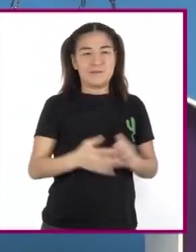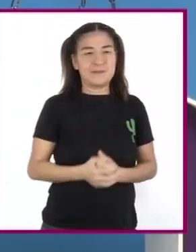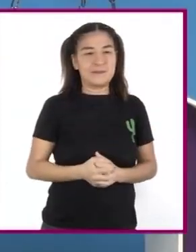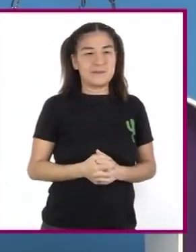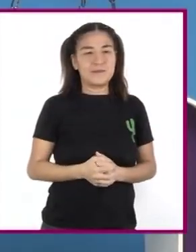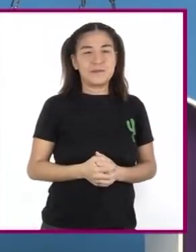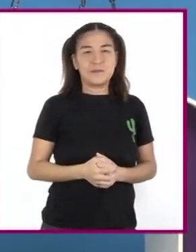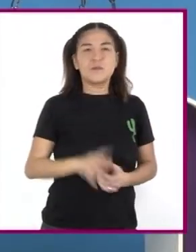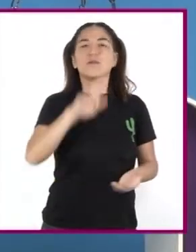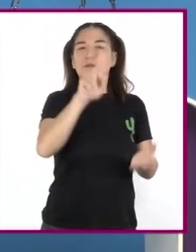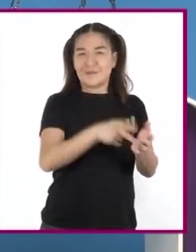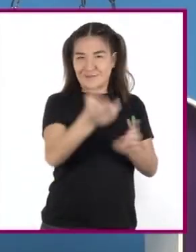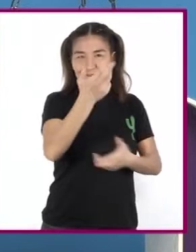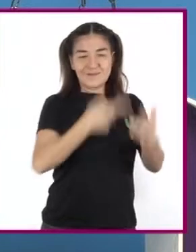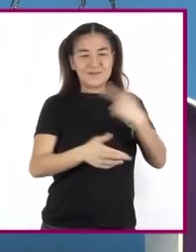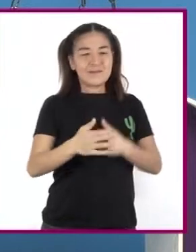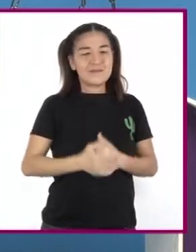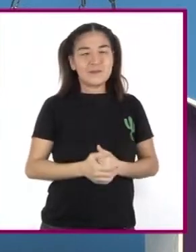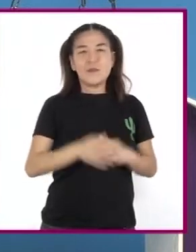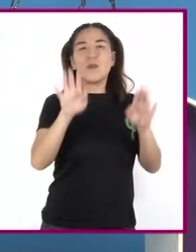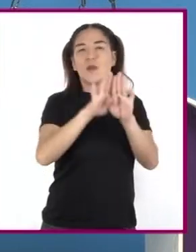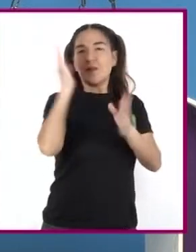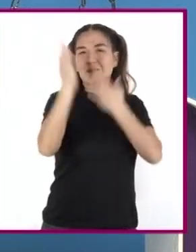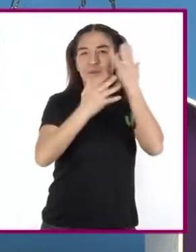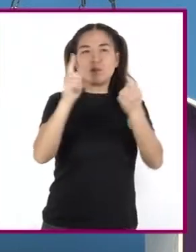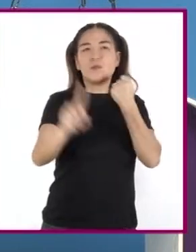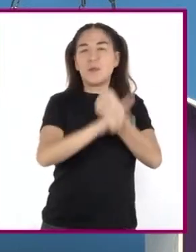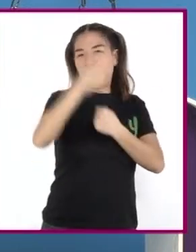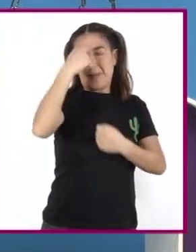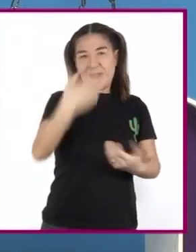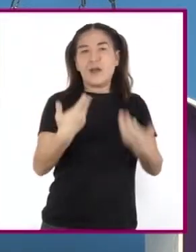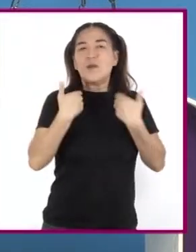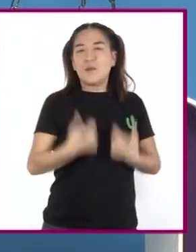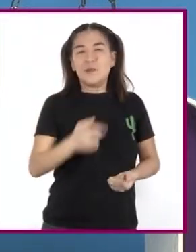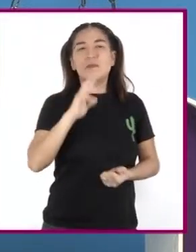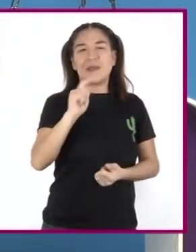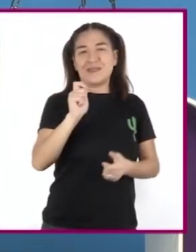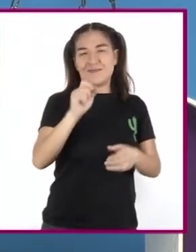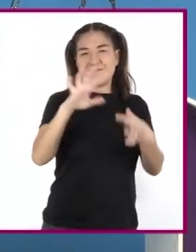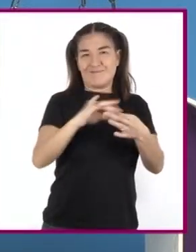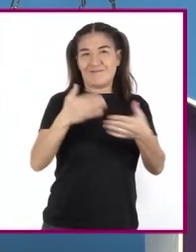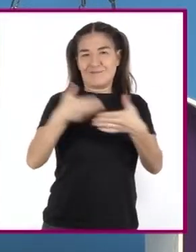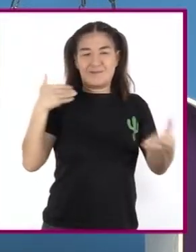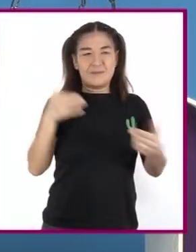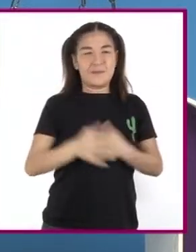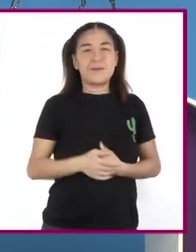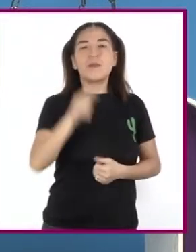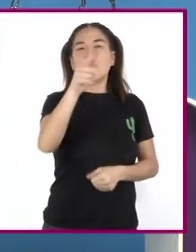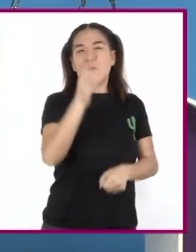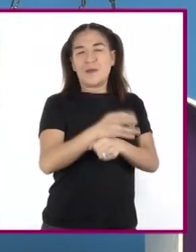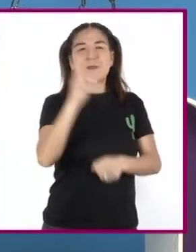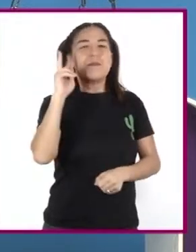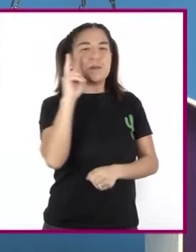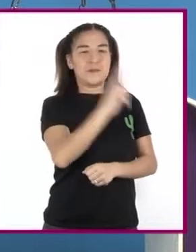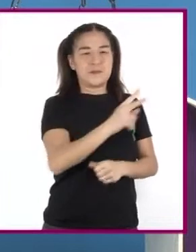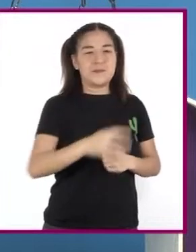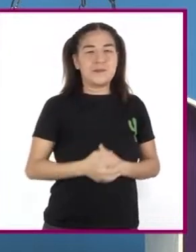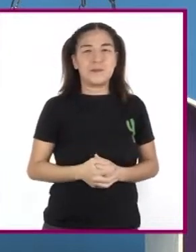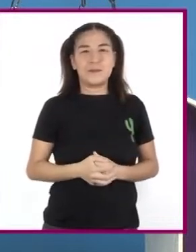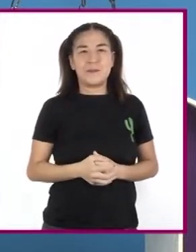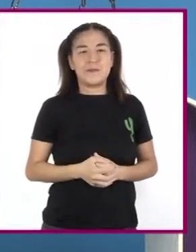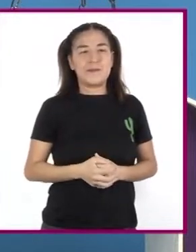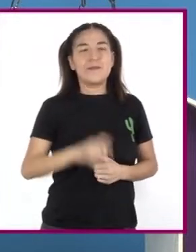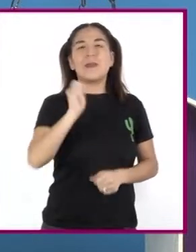Recurramos de nuevo Al estudio De situaciones Para comprender Mejor Lo anterior Veamos Y escuchemos